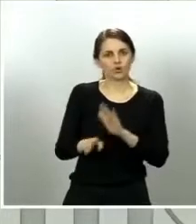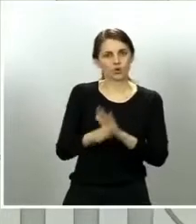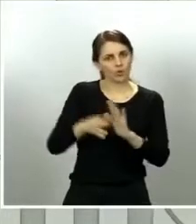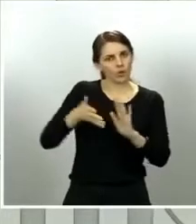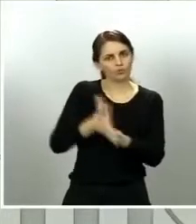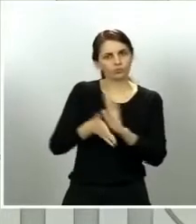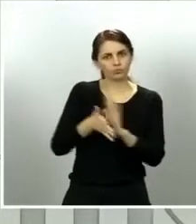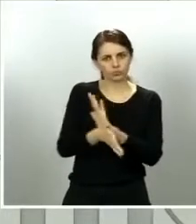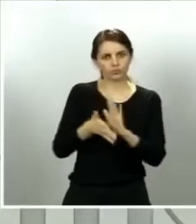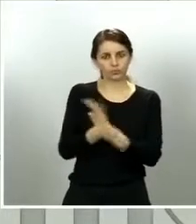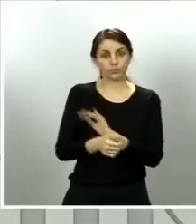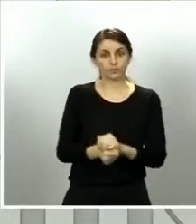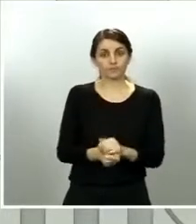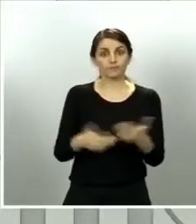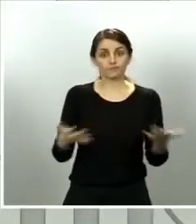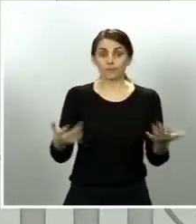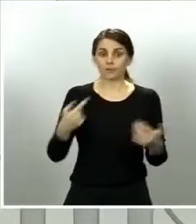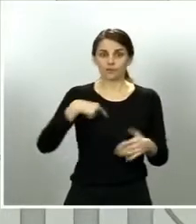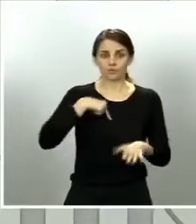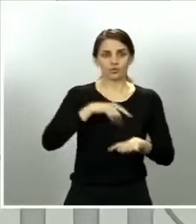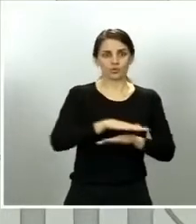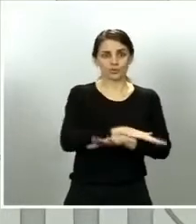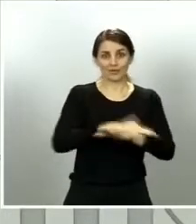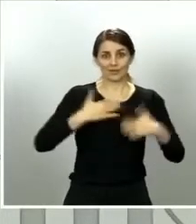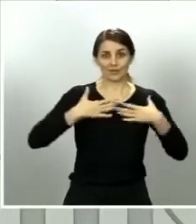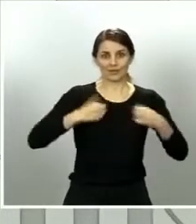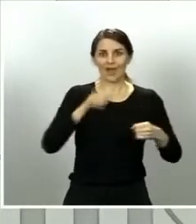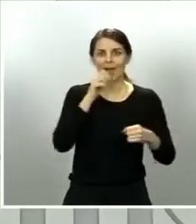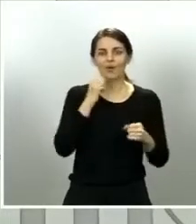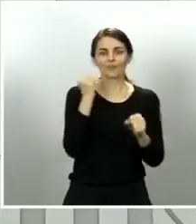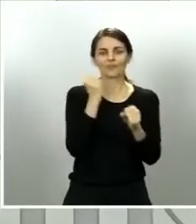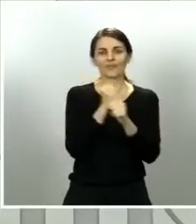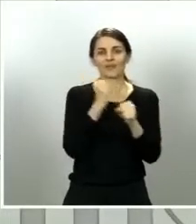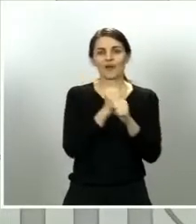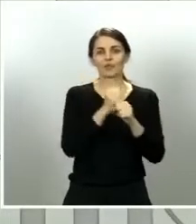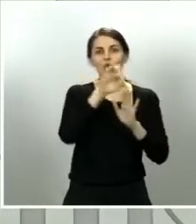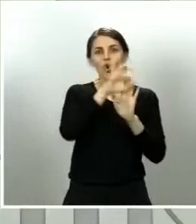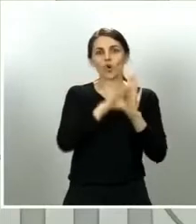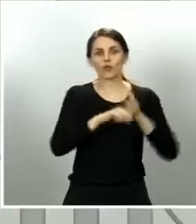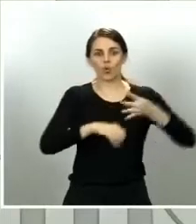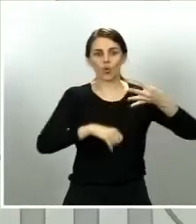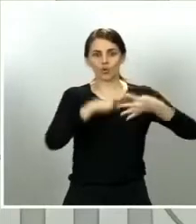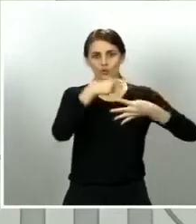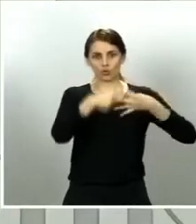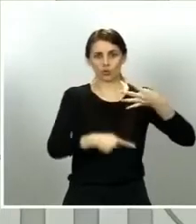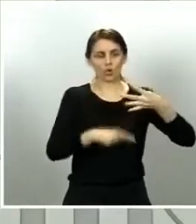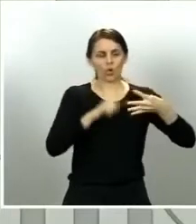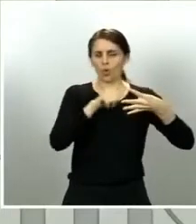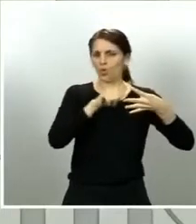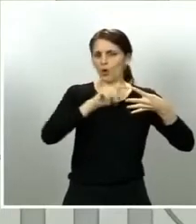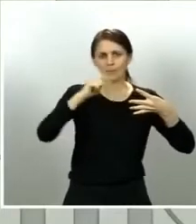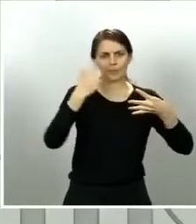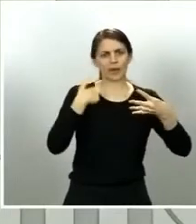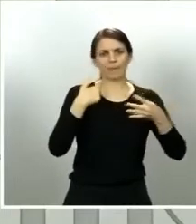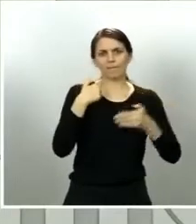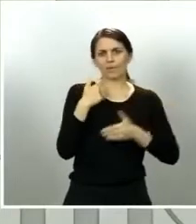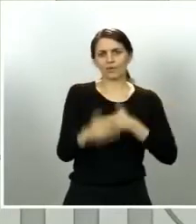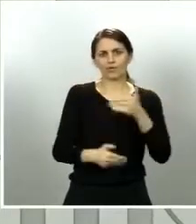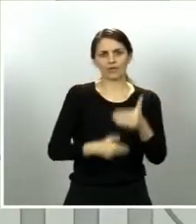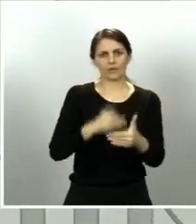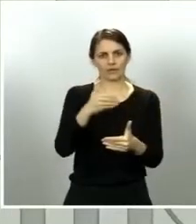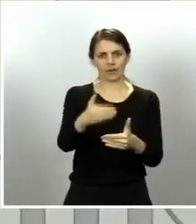trabajando en cuatro órdenes en concreto, y vamos a dar a conocer los próximos días. Una primera orden procedimental, que se fijará en las condiciones